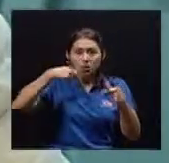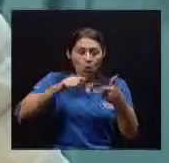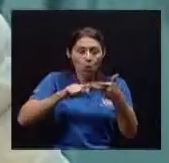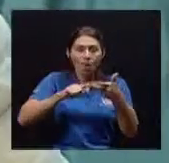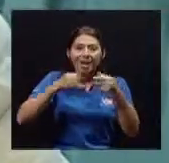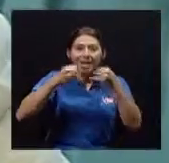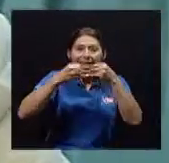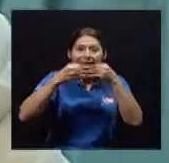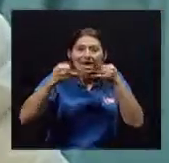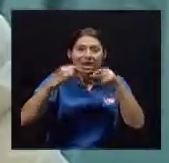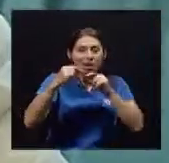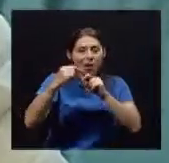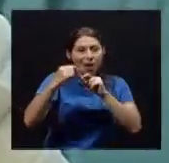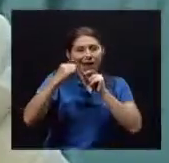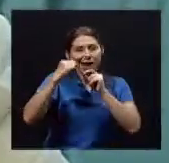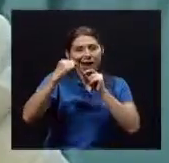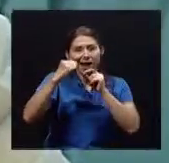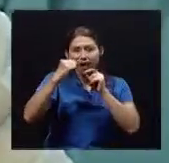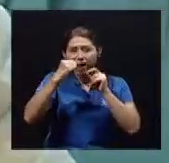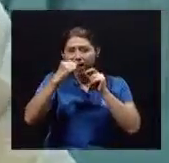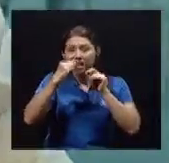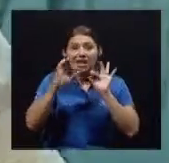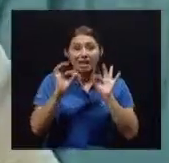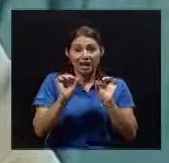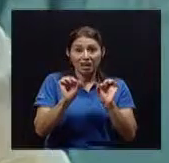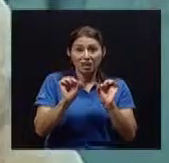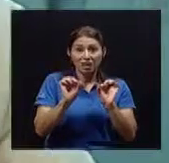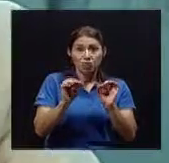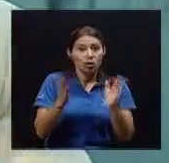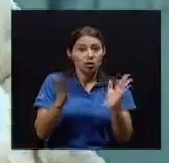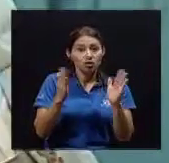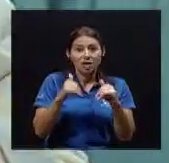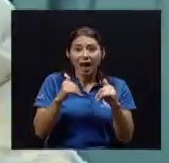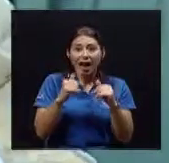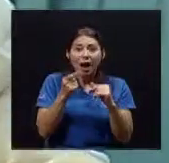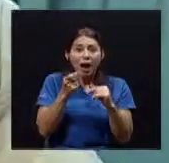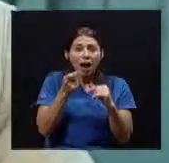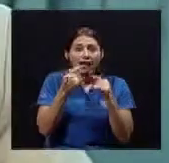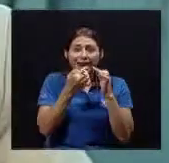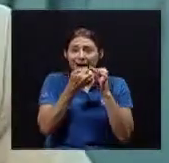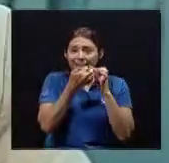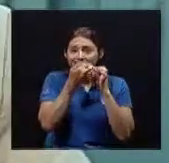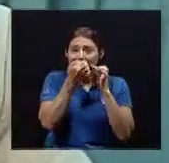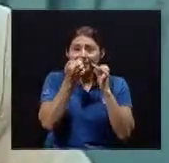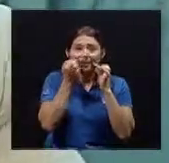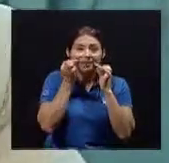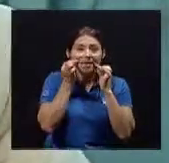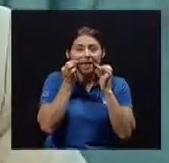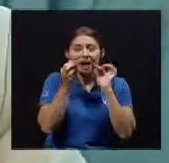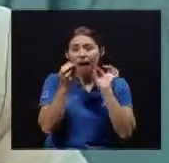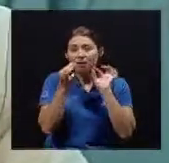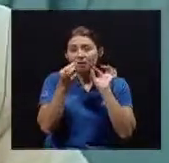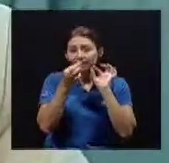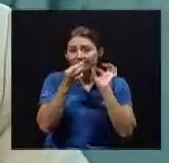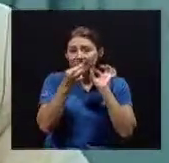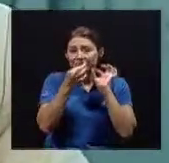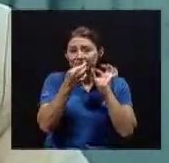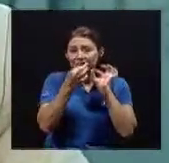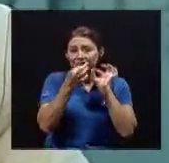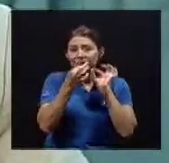penetran Entre los dientes Cuando la encía Ya ha desaparecido Se ha migrado ¿Verdad? Y ha desnudado Parte de la raíz